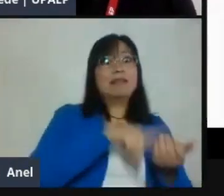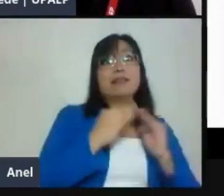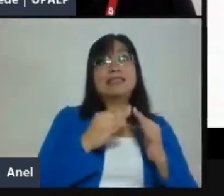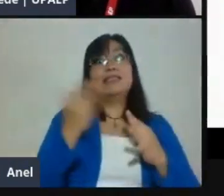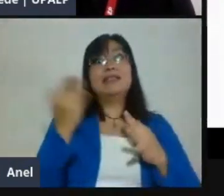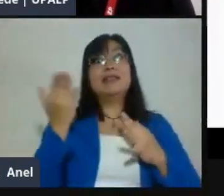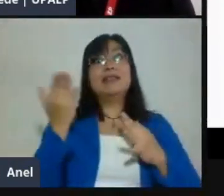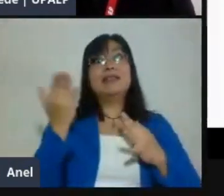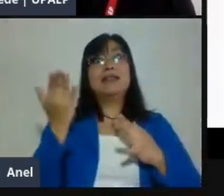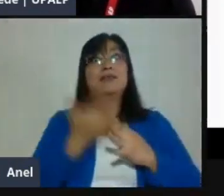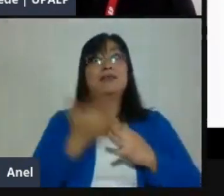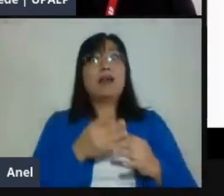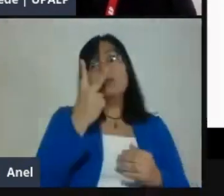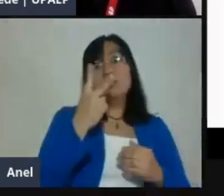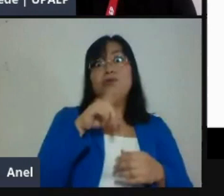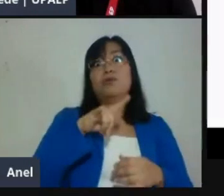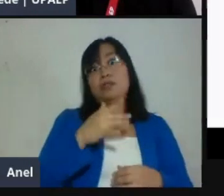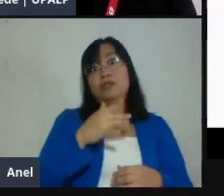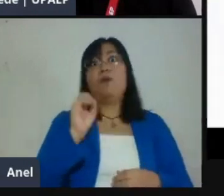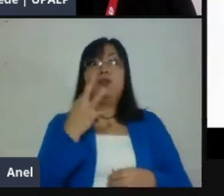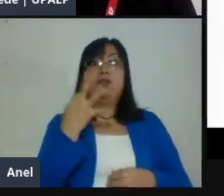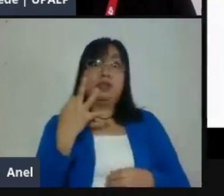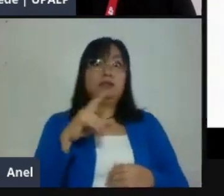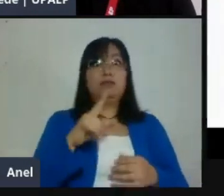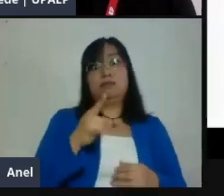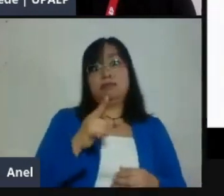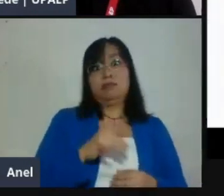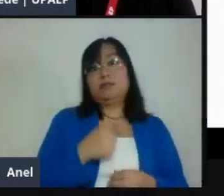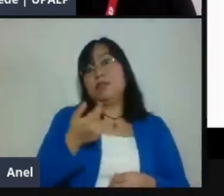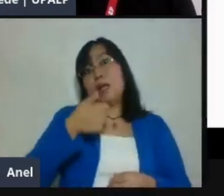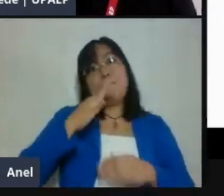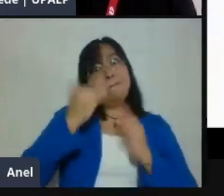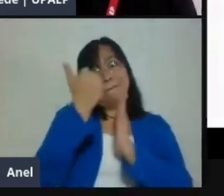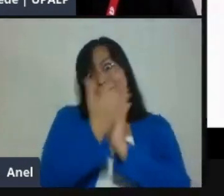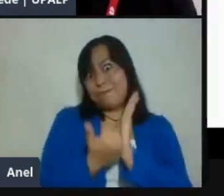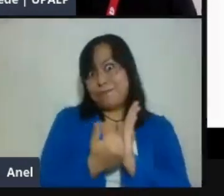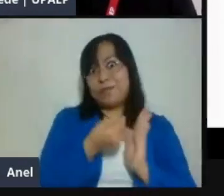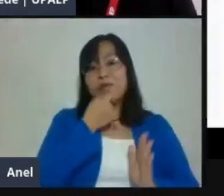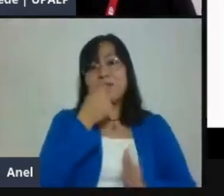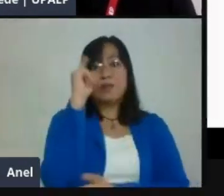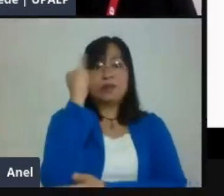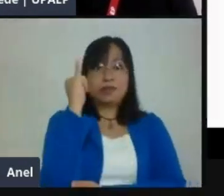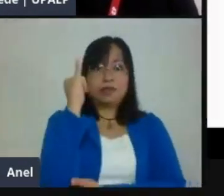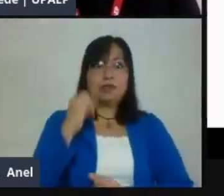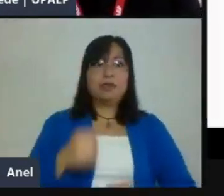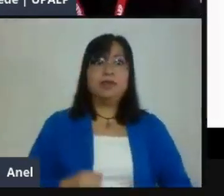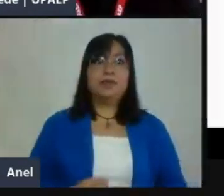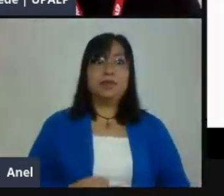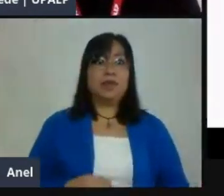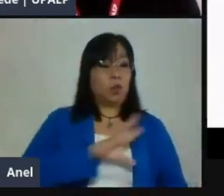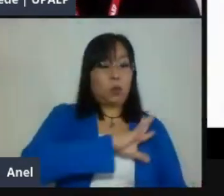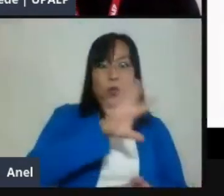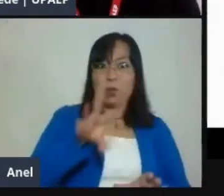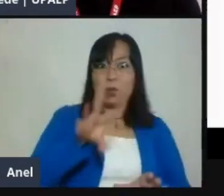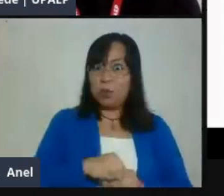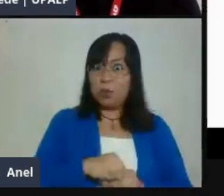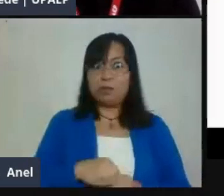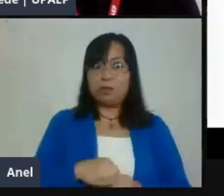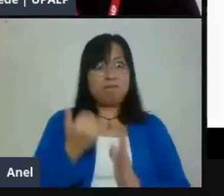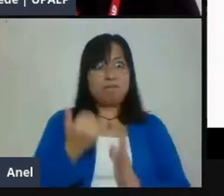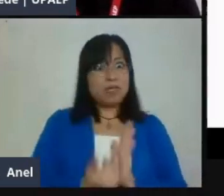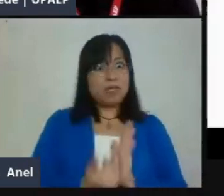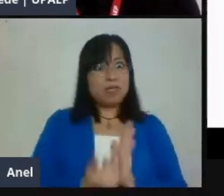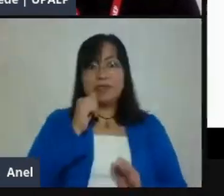horas diarias con los pequeñitos de preescolar, ¿no? Y eso incluye todo, desde el momento en que se sientan a abrir el dispositivo